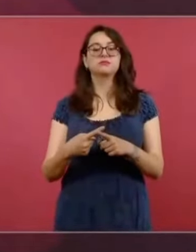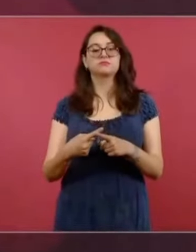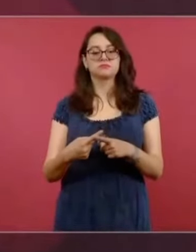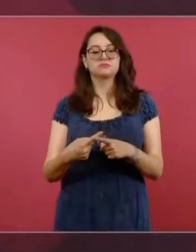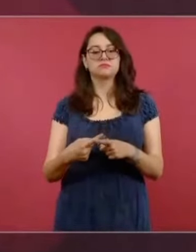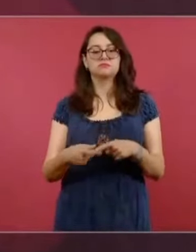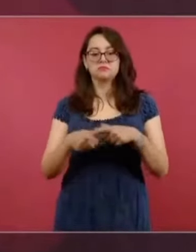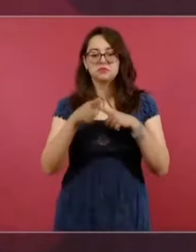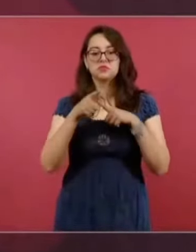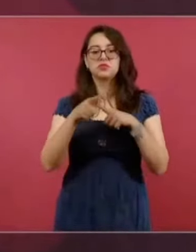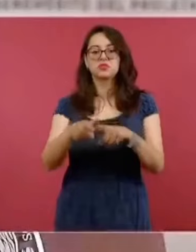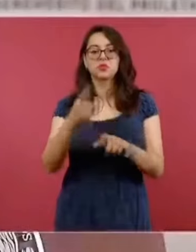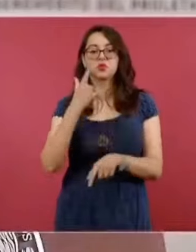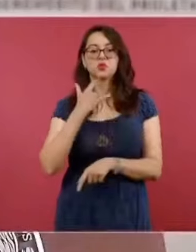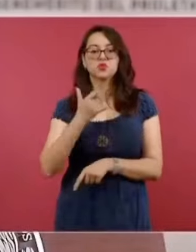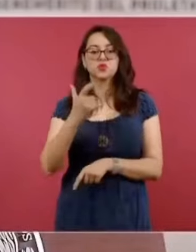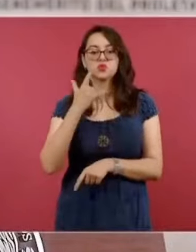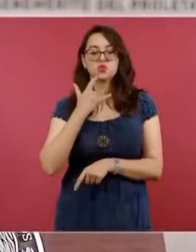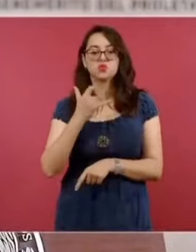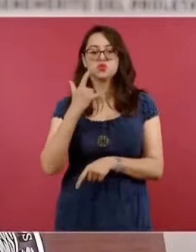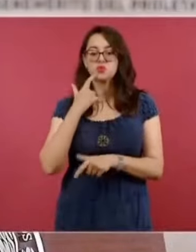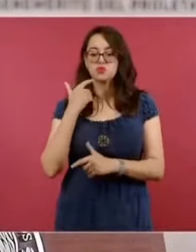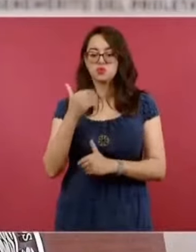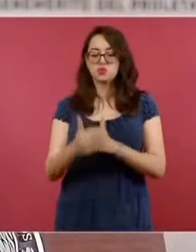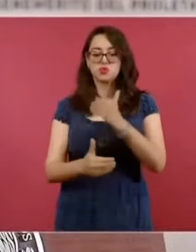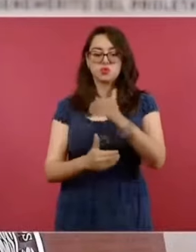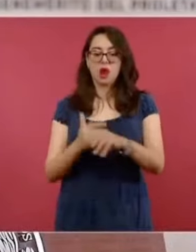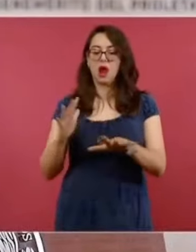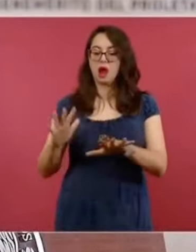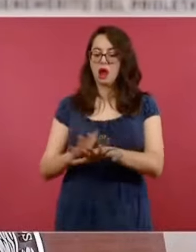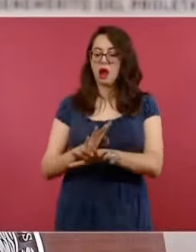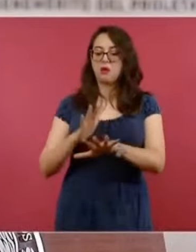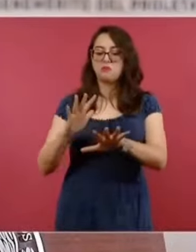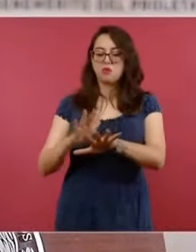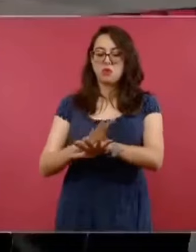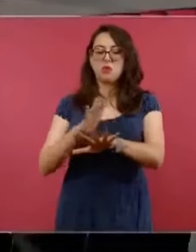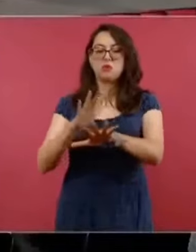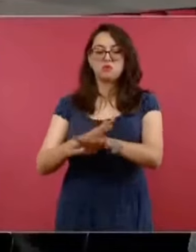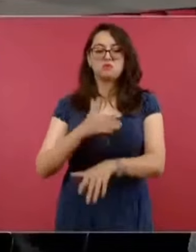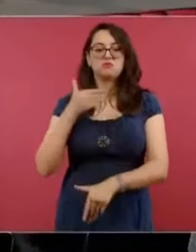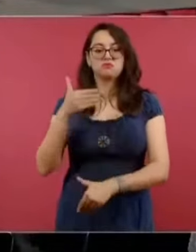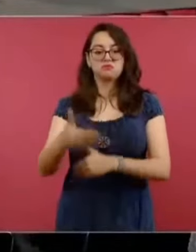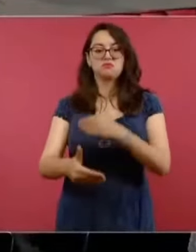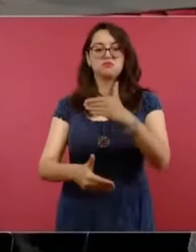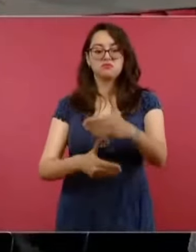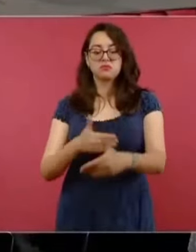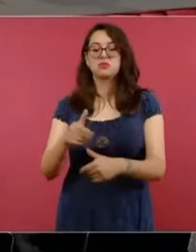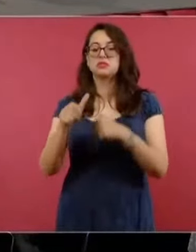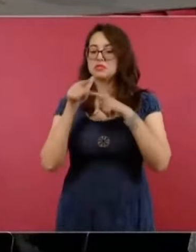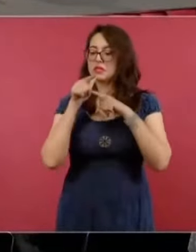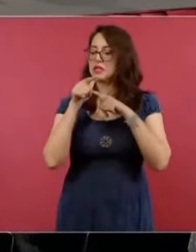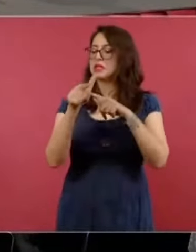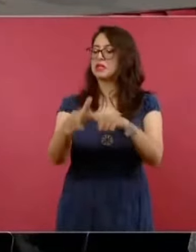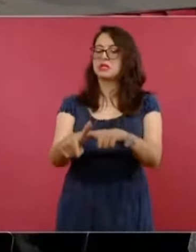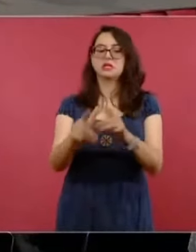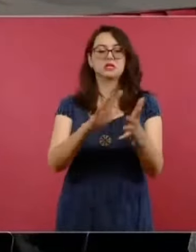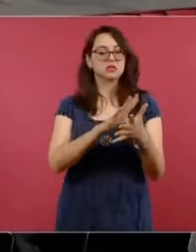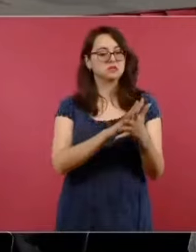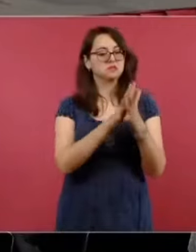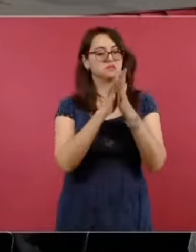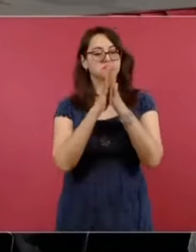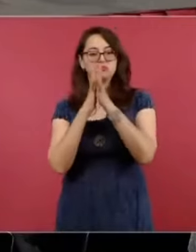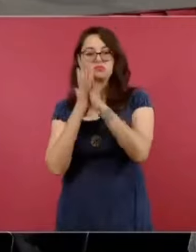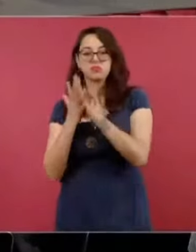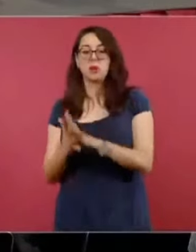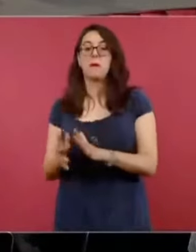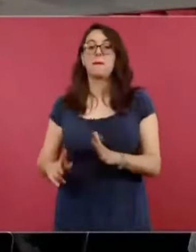a la cabeza de la curva del cambio, que permanezcan en la transformación, redefiniendo